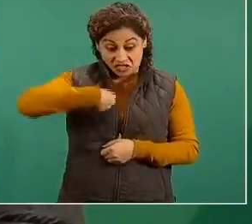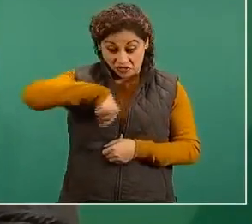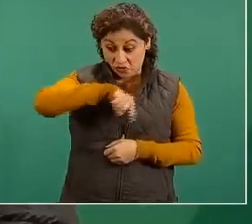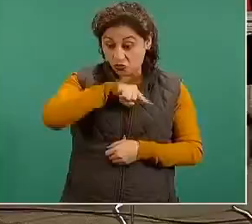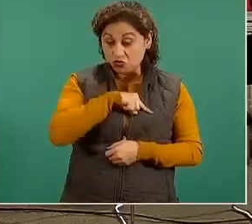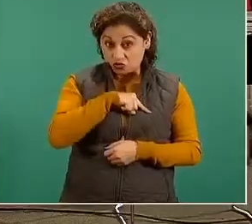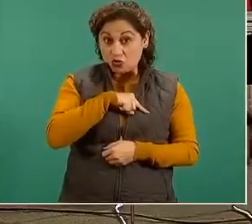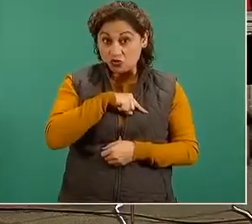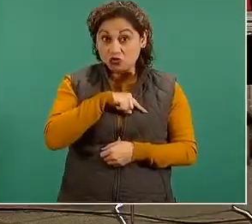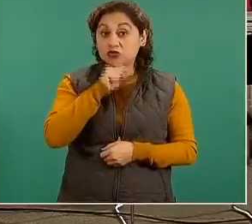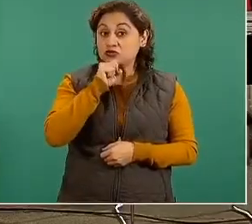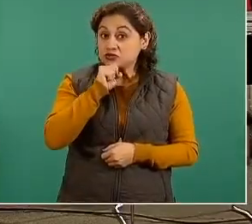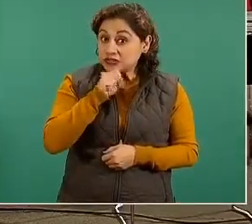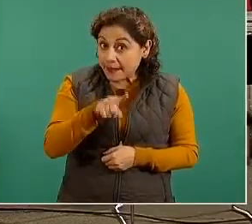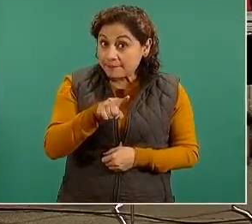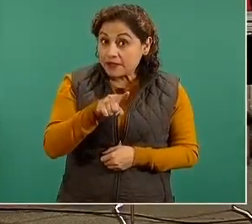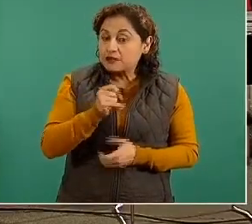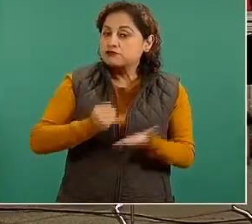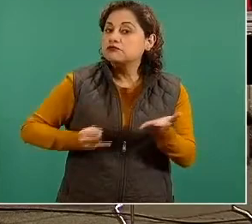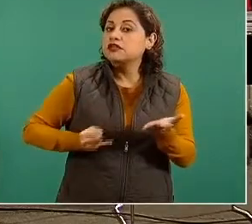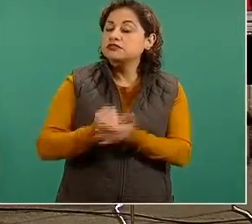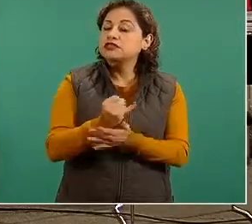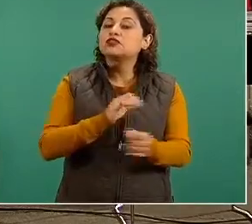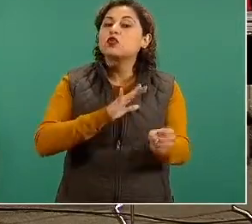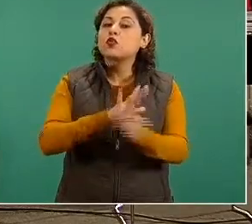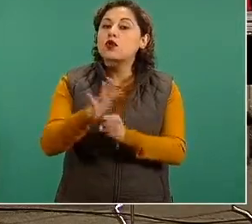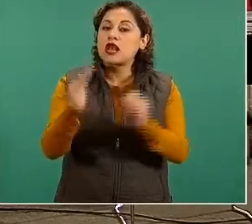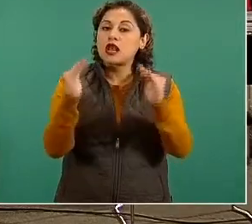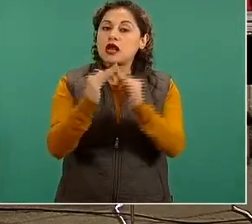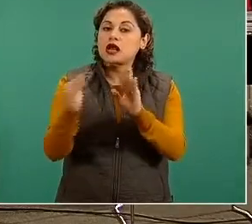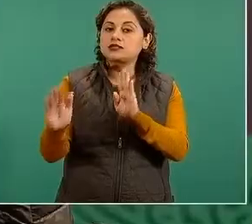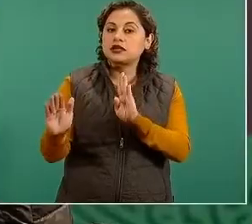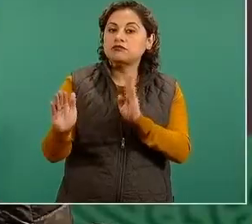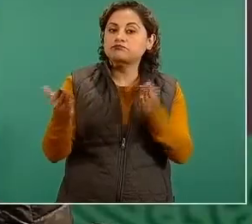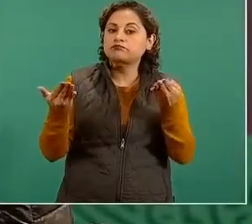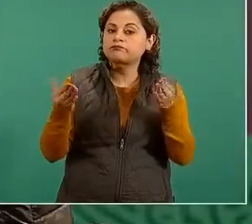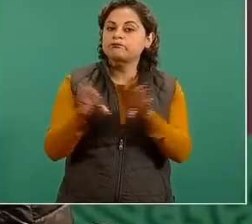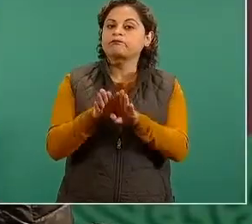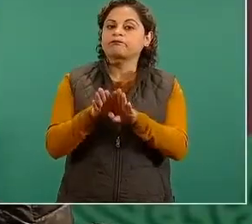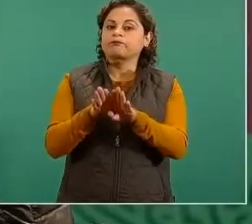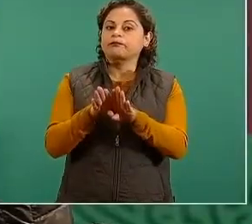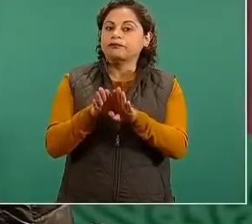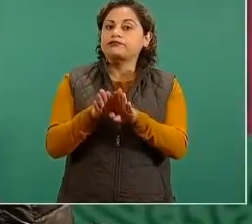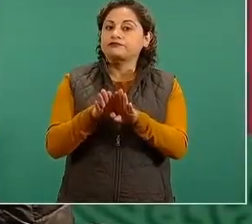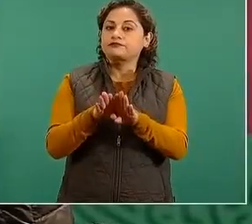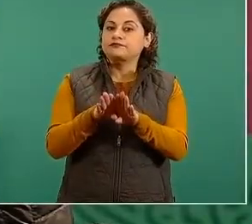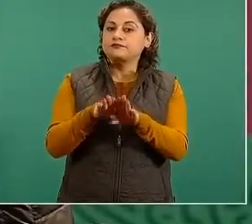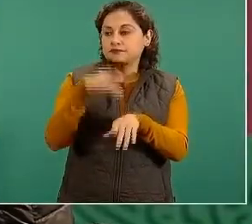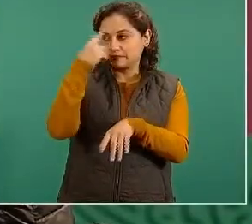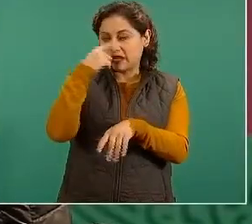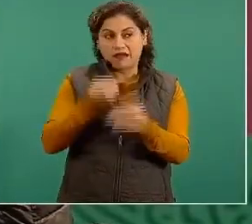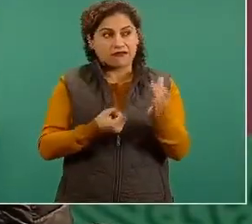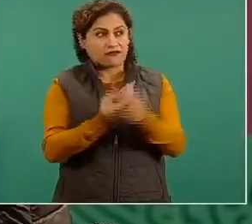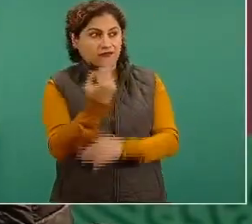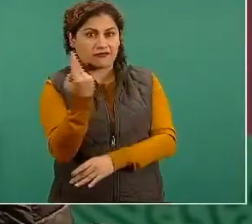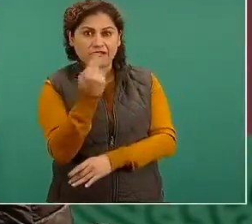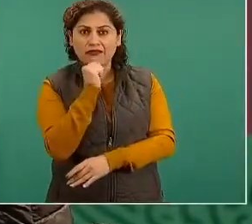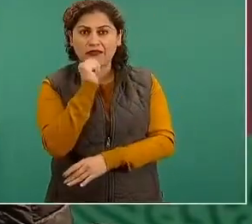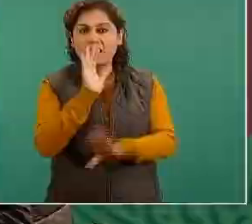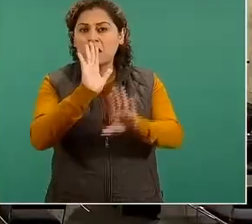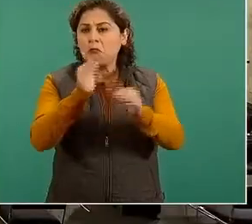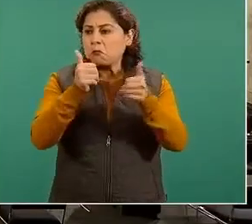puertas de nuestras casas para no salir si no tenemos algo esencial a que salir.